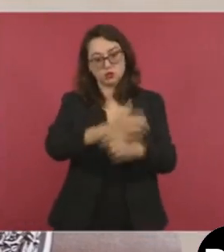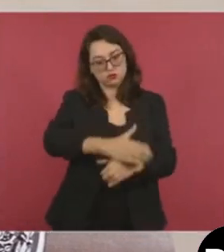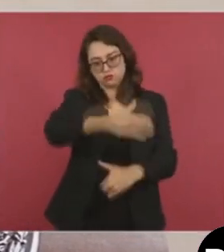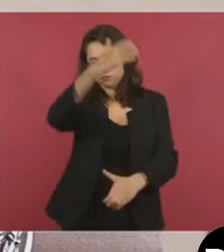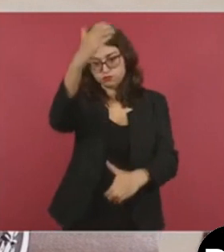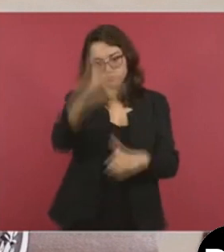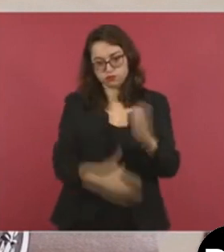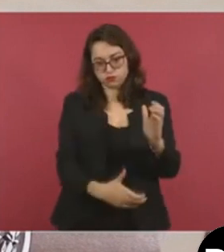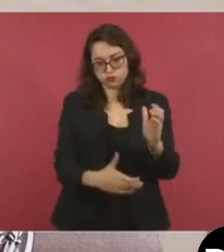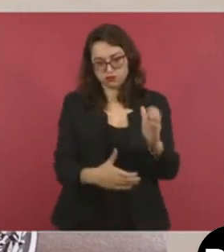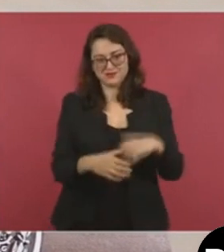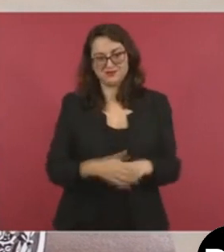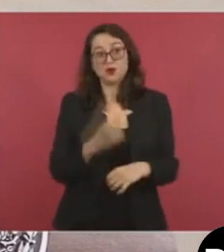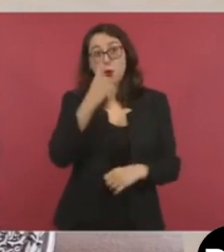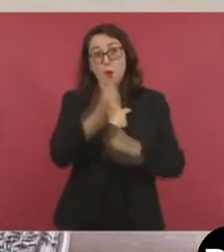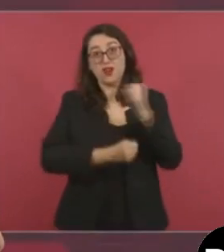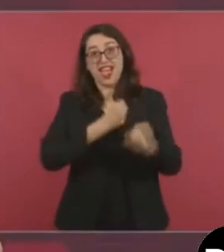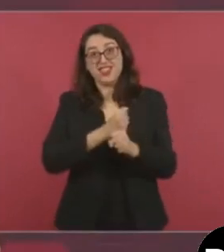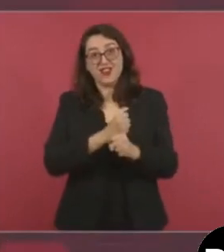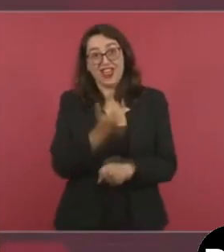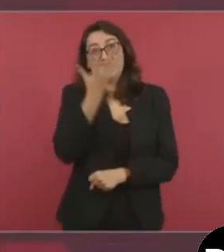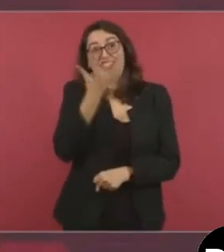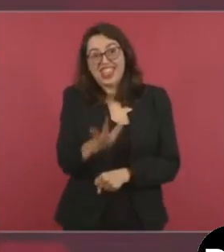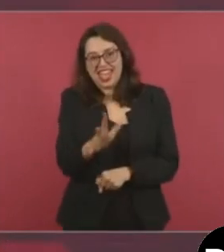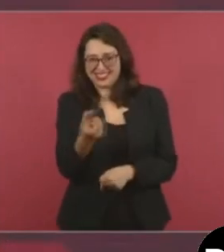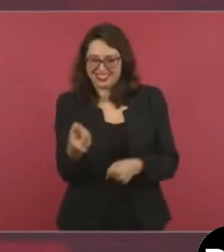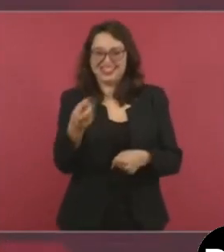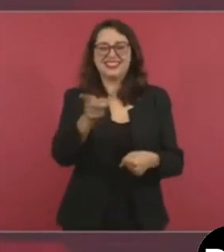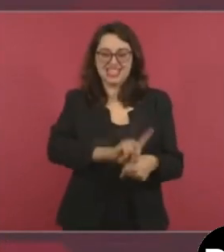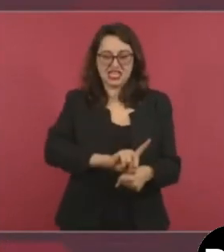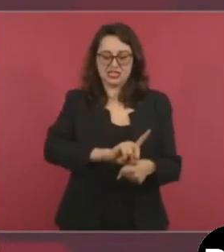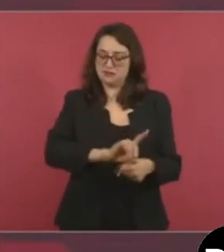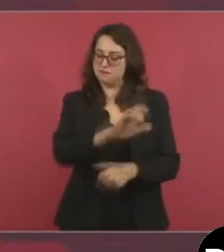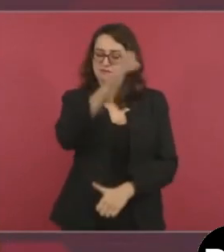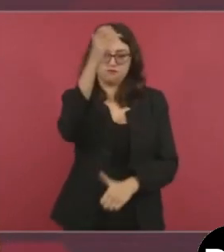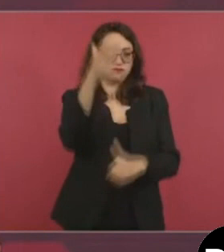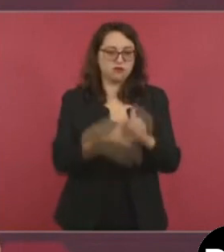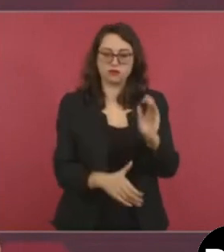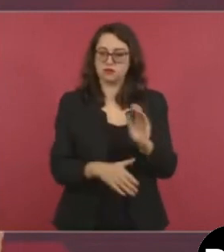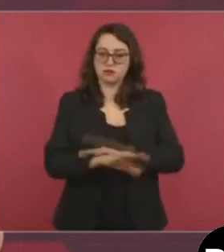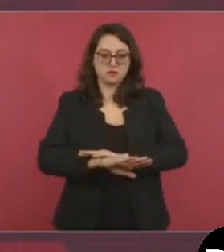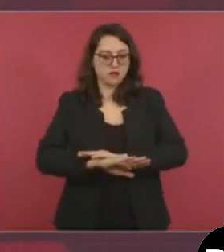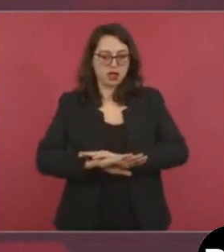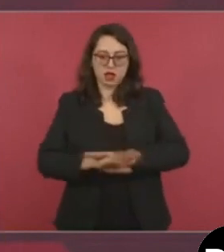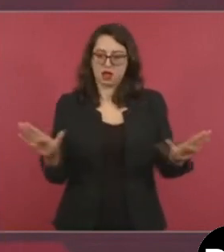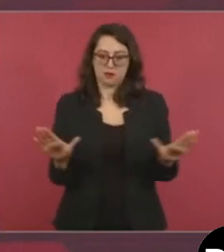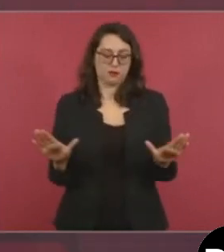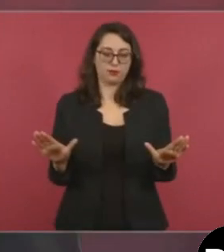y diez días, y yo ya termino,